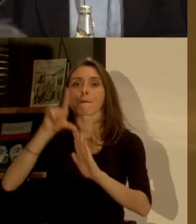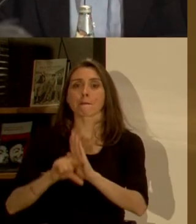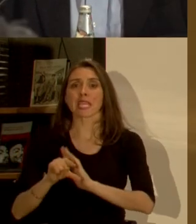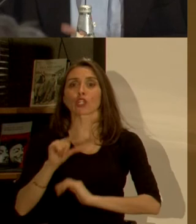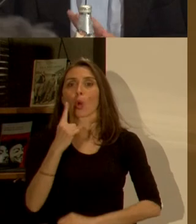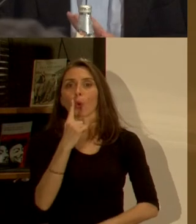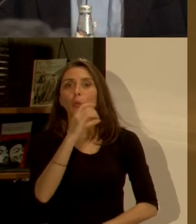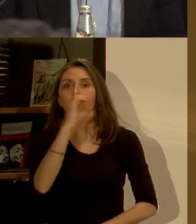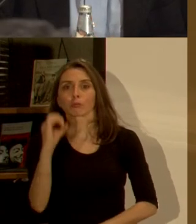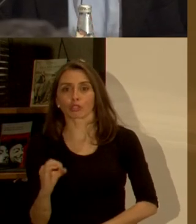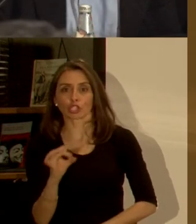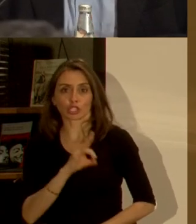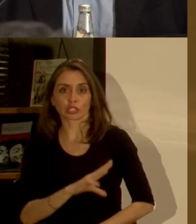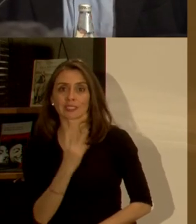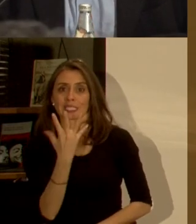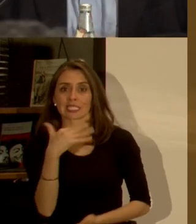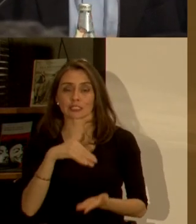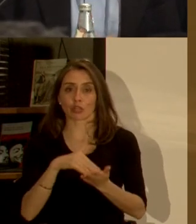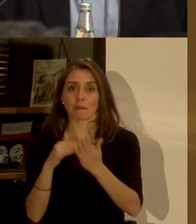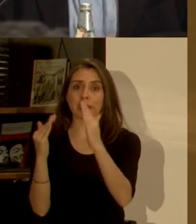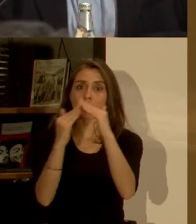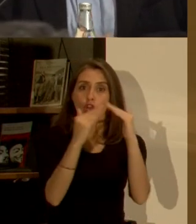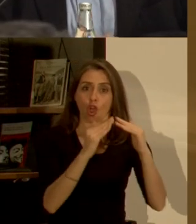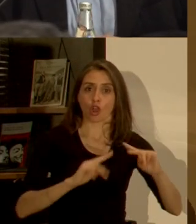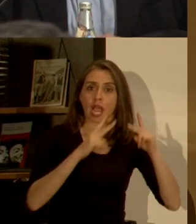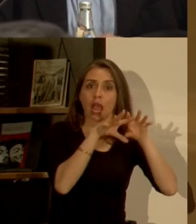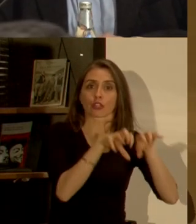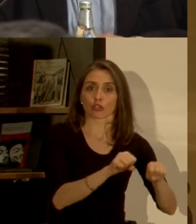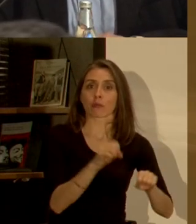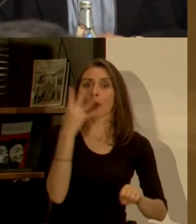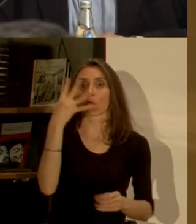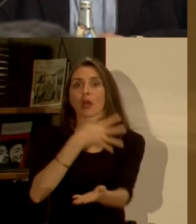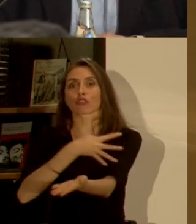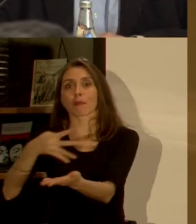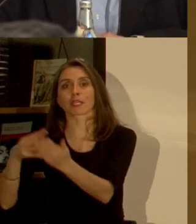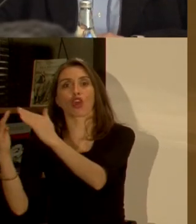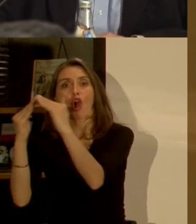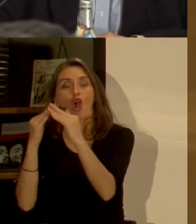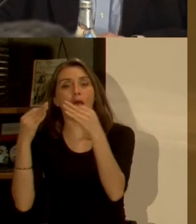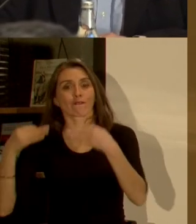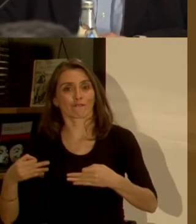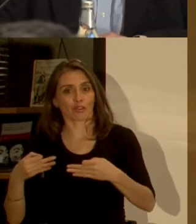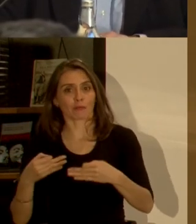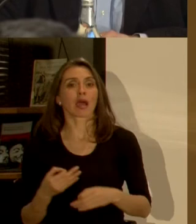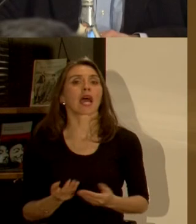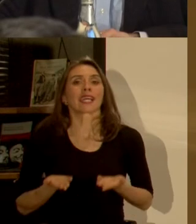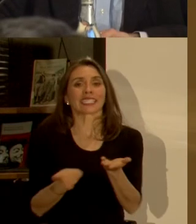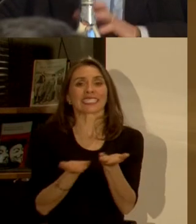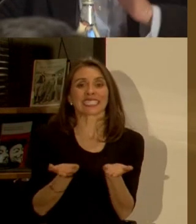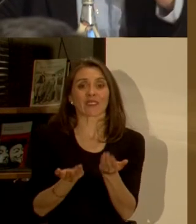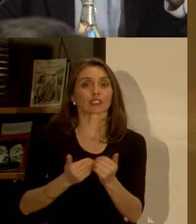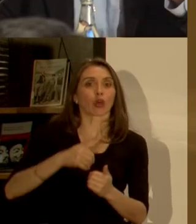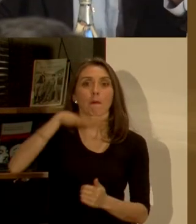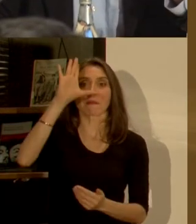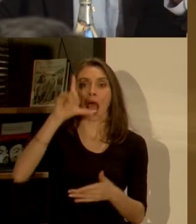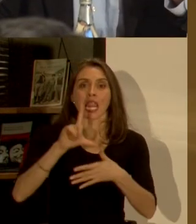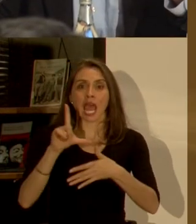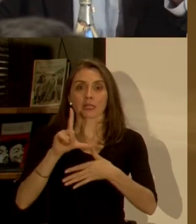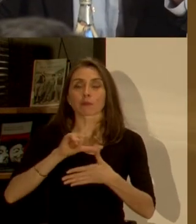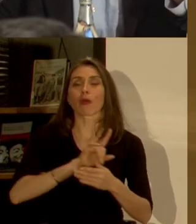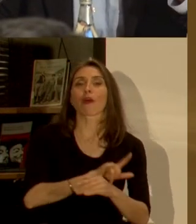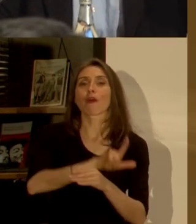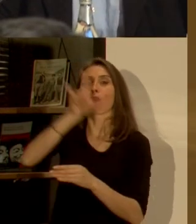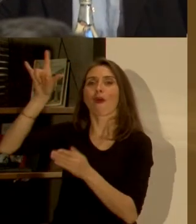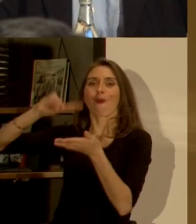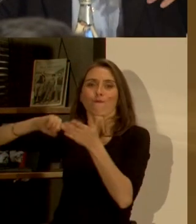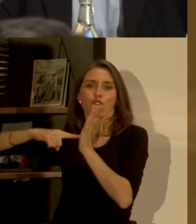1% 35.000 hogares sobre 4.500 hogares tenemos la cobertura de servicios más alta en Latinoamérica cuando uno va a Buenos Aires y